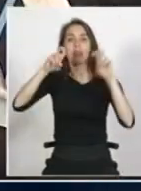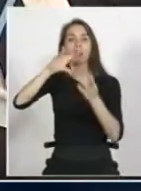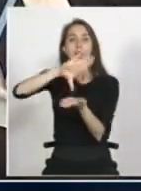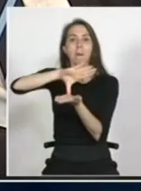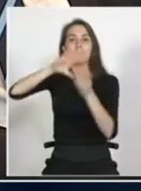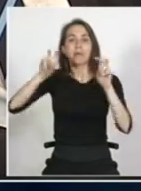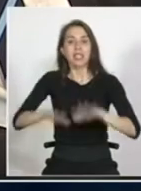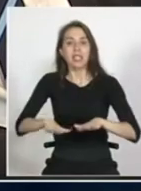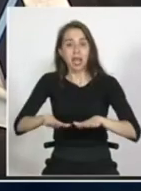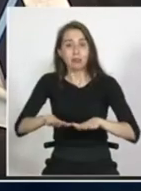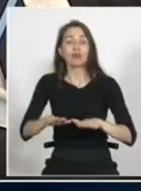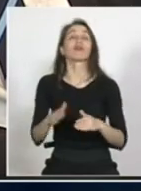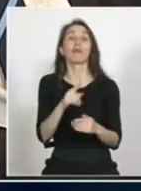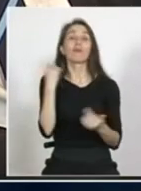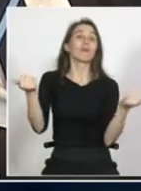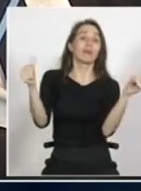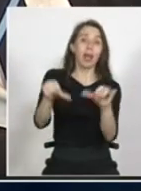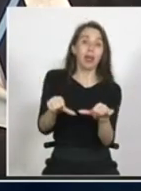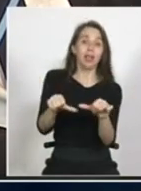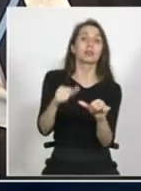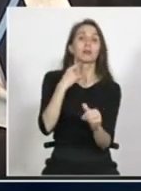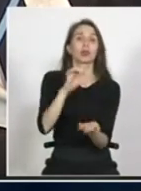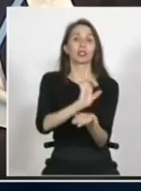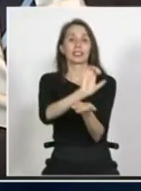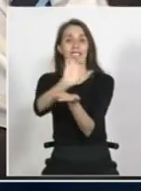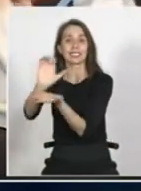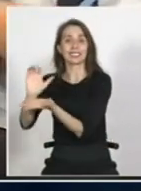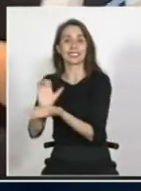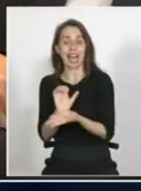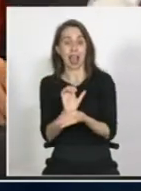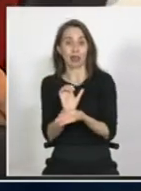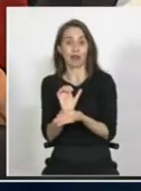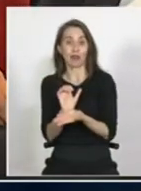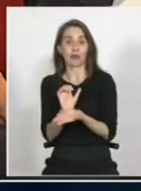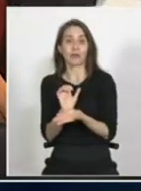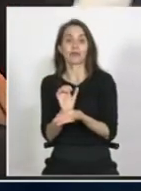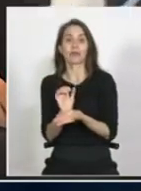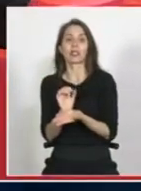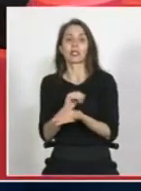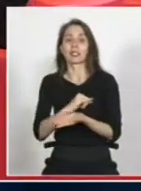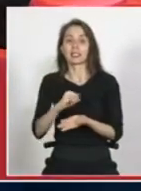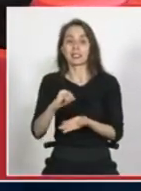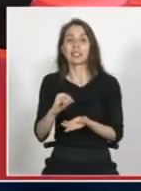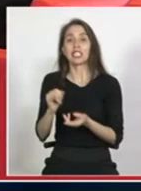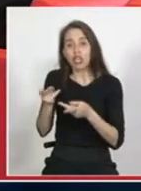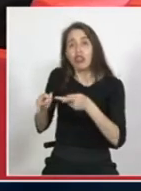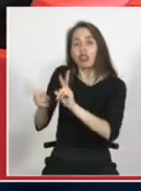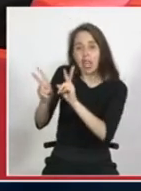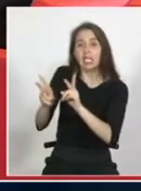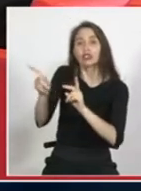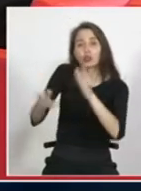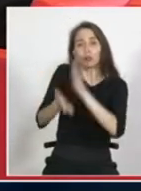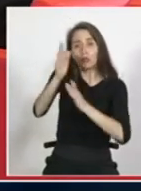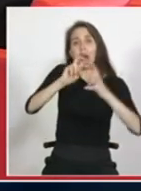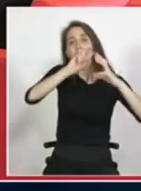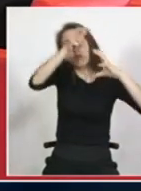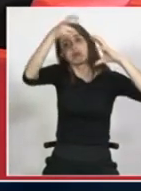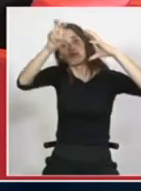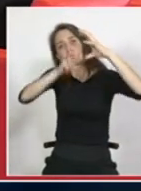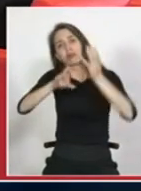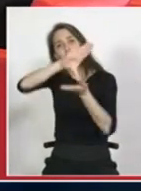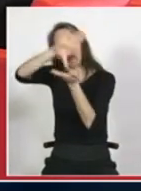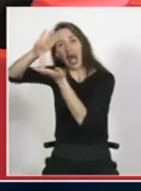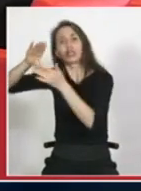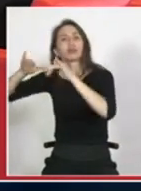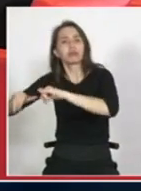es porque en el fondo los estados que era lo que yo le iba a decir acá al diputado sí el derecho a migrar yo aquí no no es que yo esté en contra pero